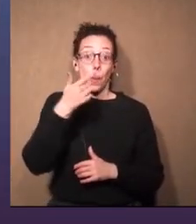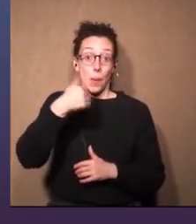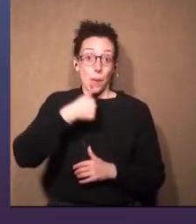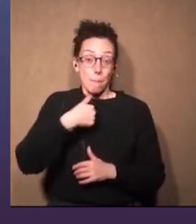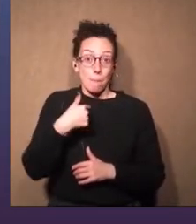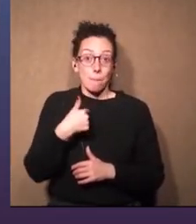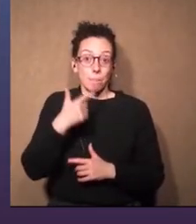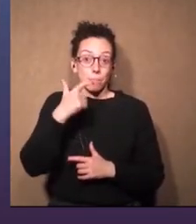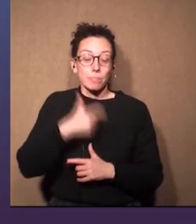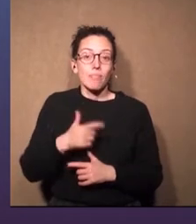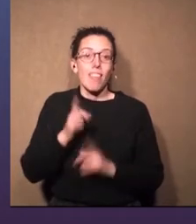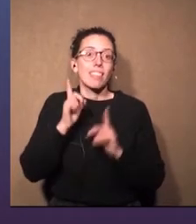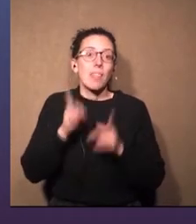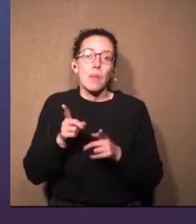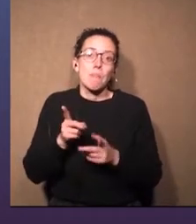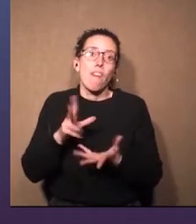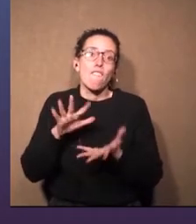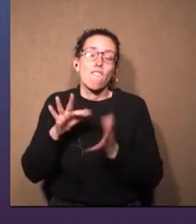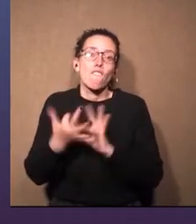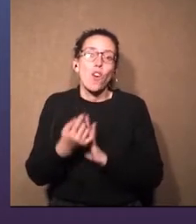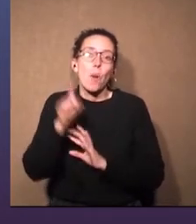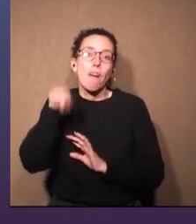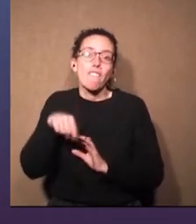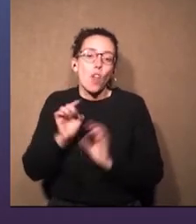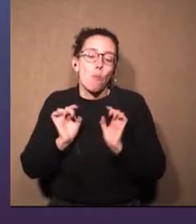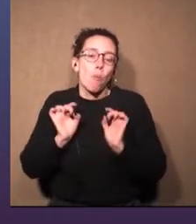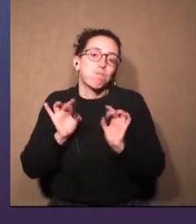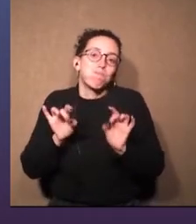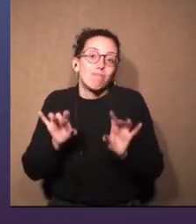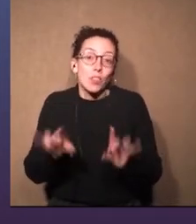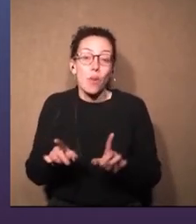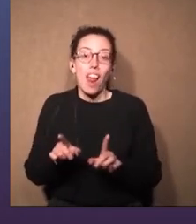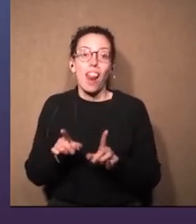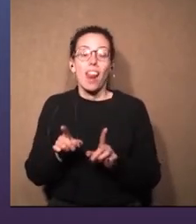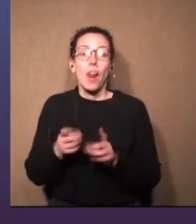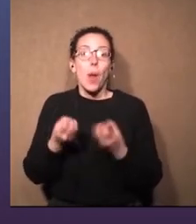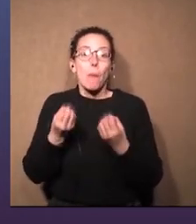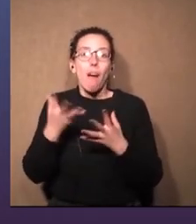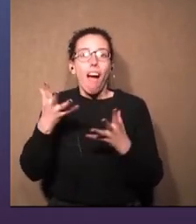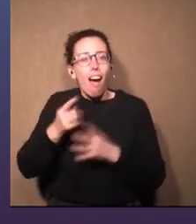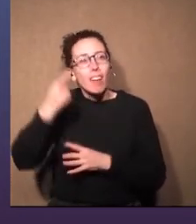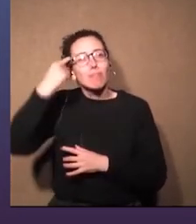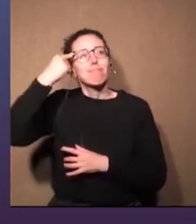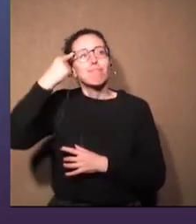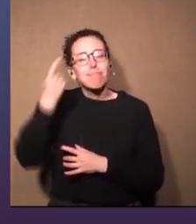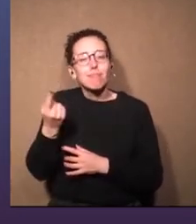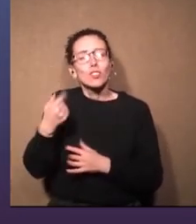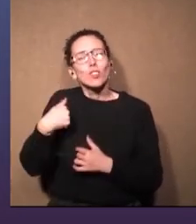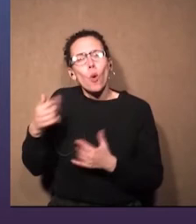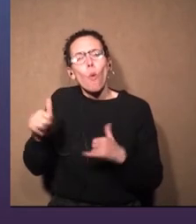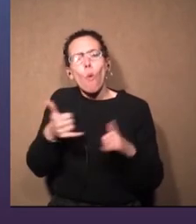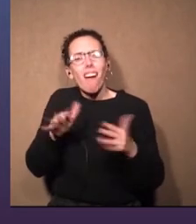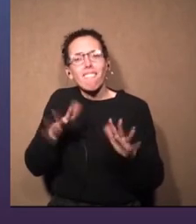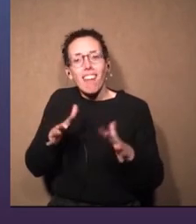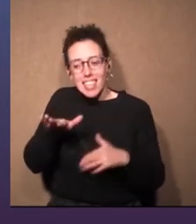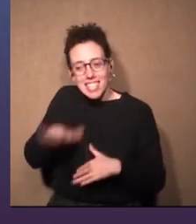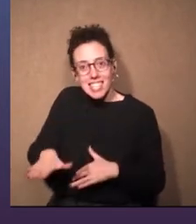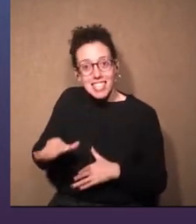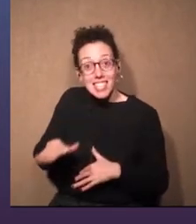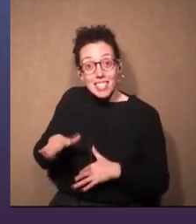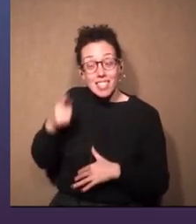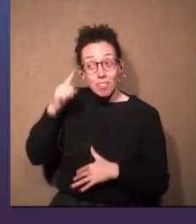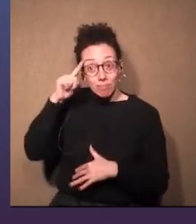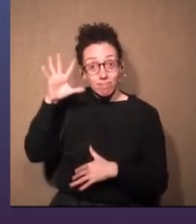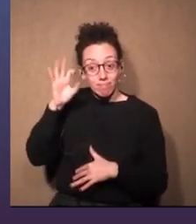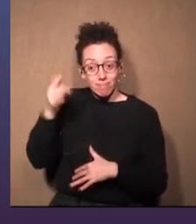Bueno, en mi caso me parece que también se da de una manera bastante natural, porque ahora, si me pongo a pensar a qué jugaba cuando era chica,